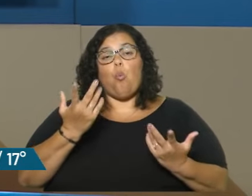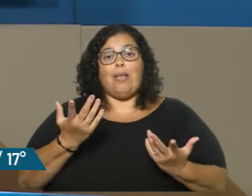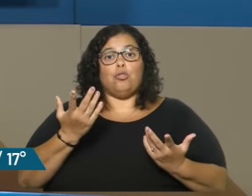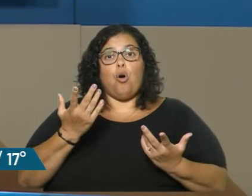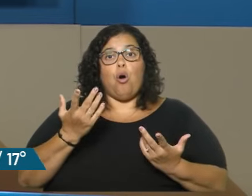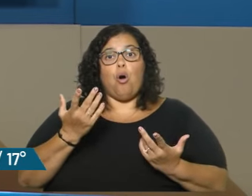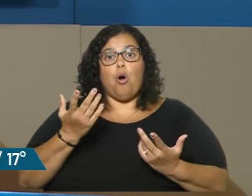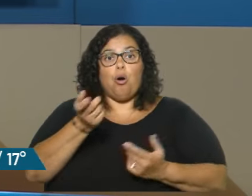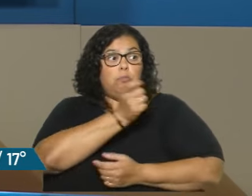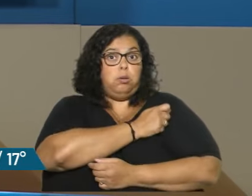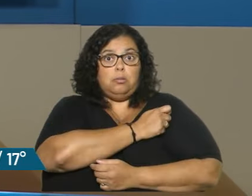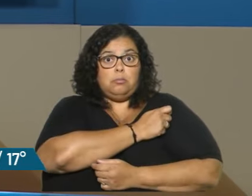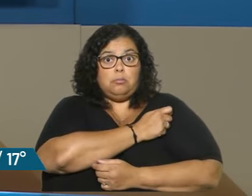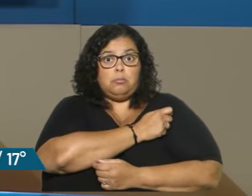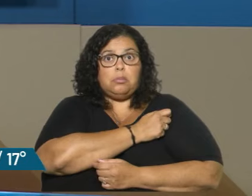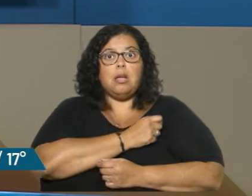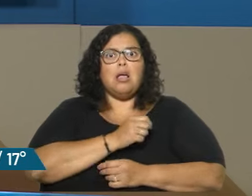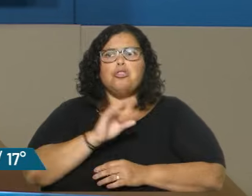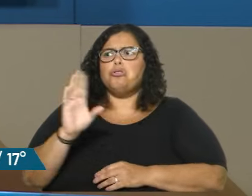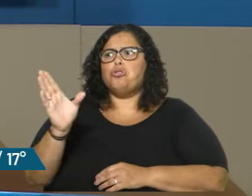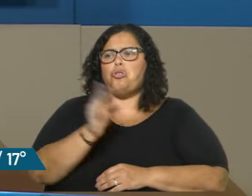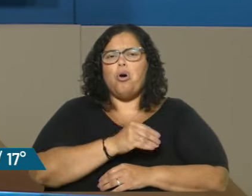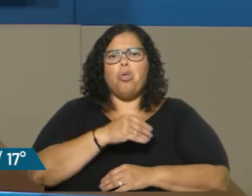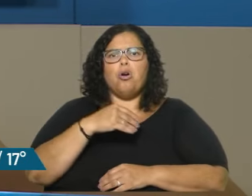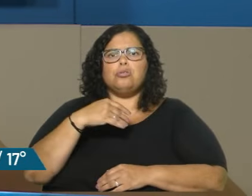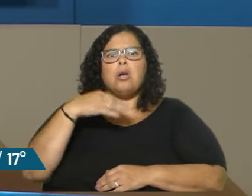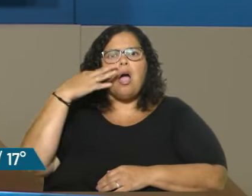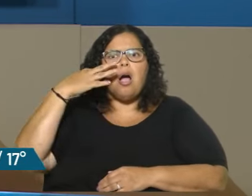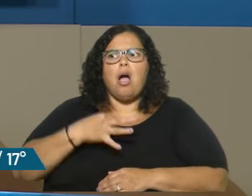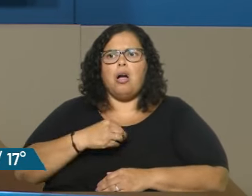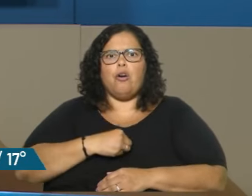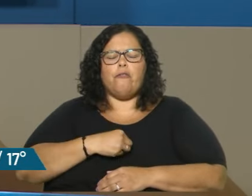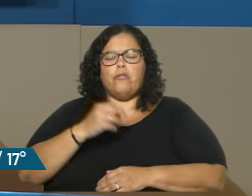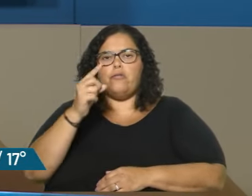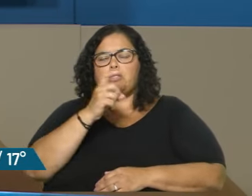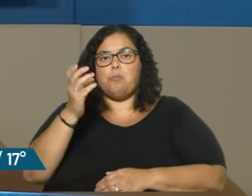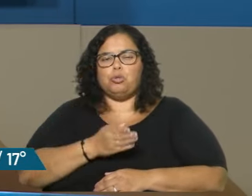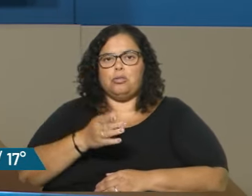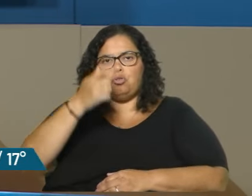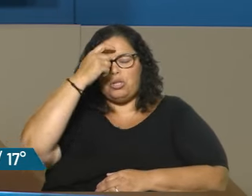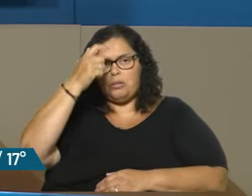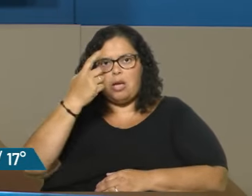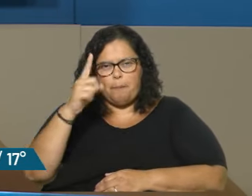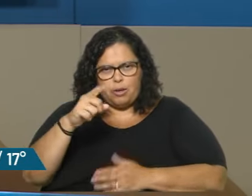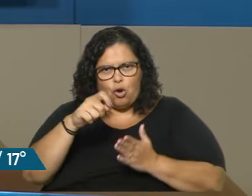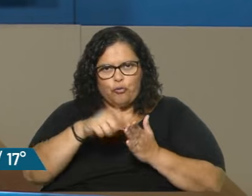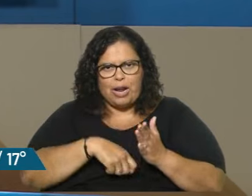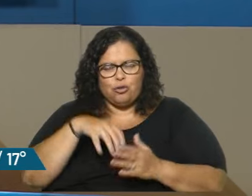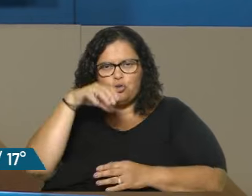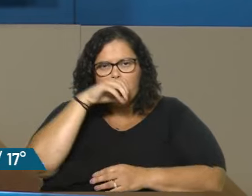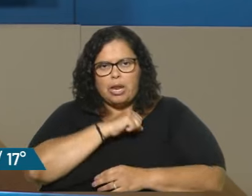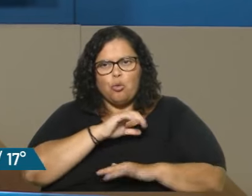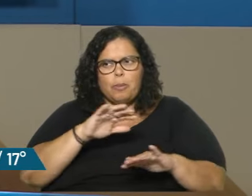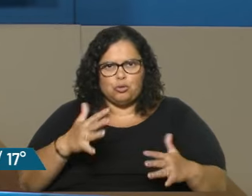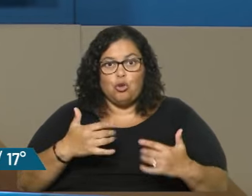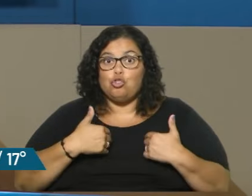se creyó firmemente en lo que es la ciencia. O sea, esos contratos secretos, que es lo primero que queremos